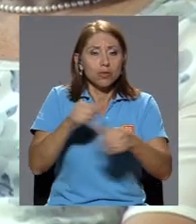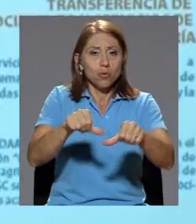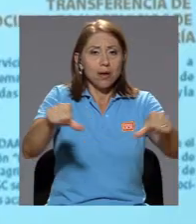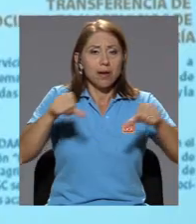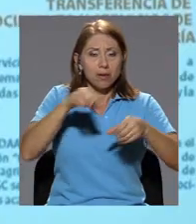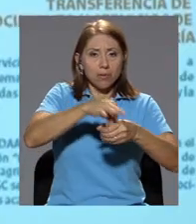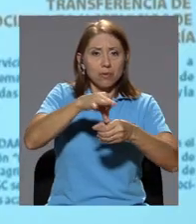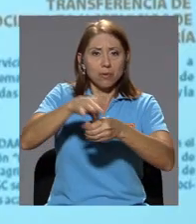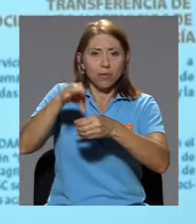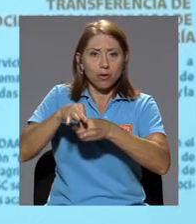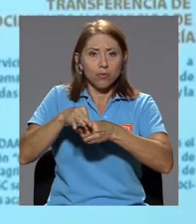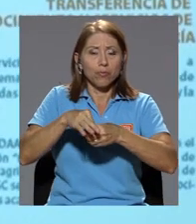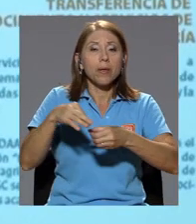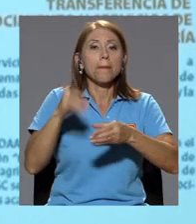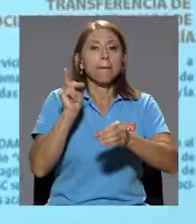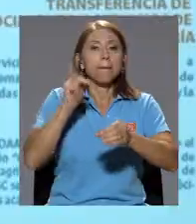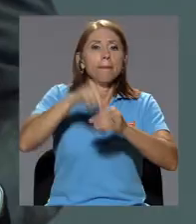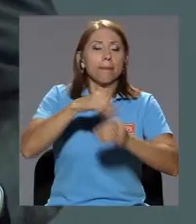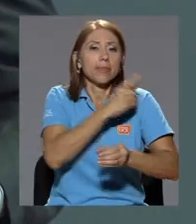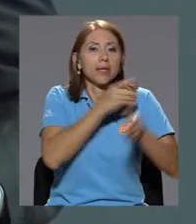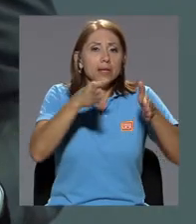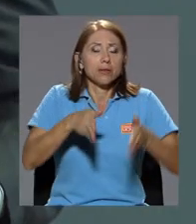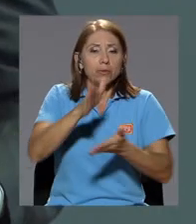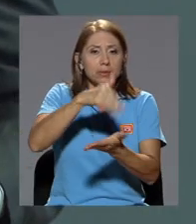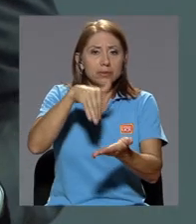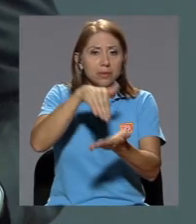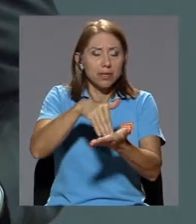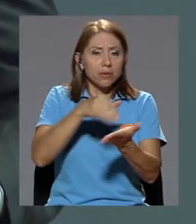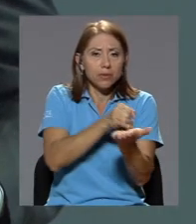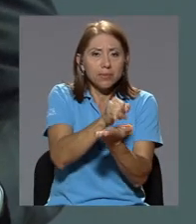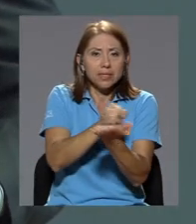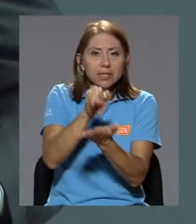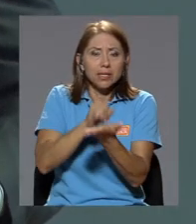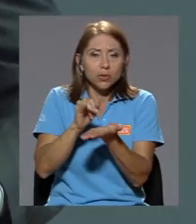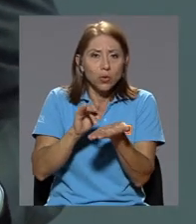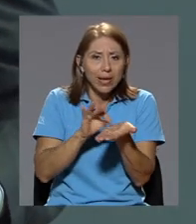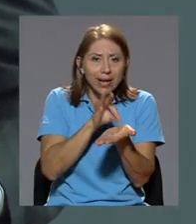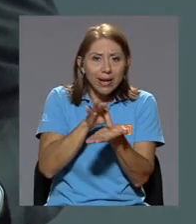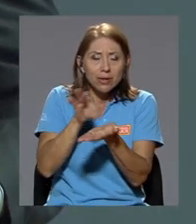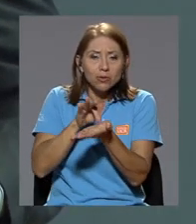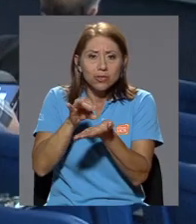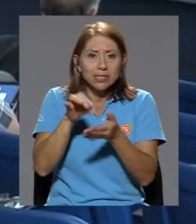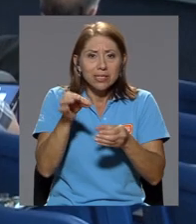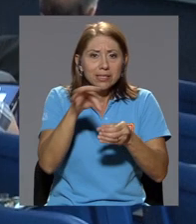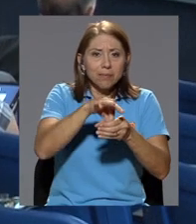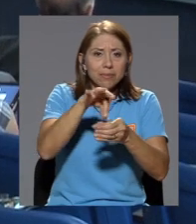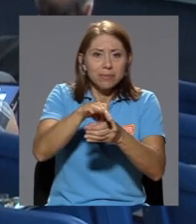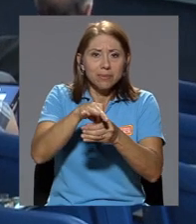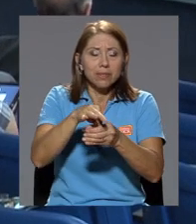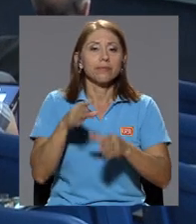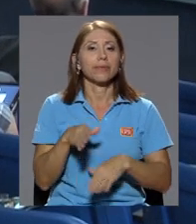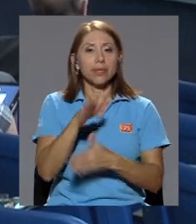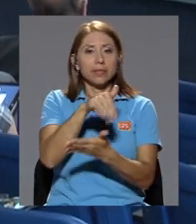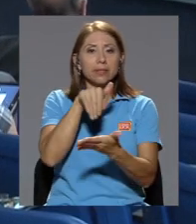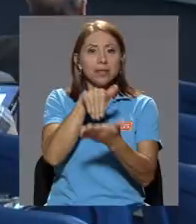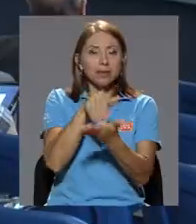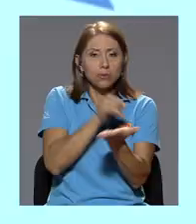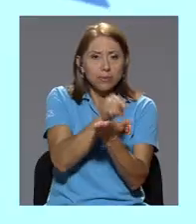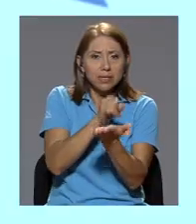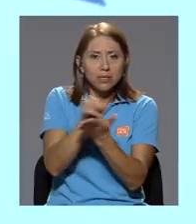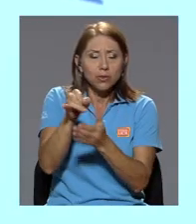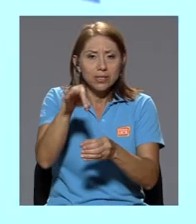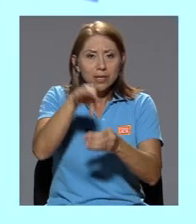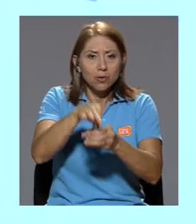En la discusión participaron los directores del Centro para Investigación en Granos y Semillas, el Centro de Investigaciones Agronómicas,